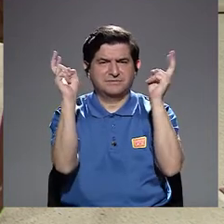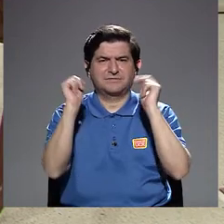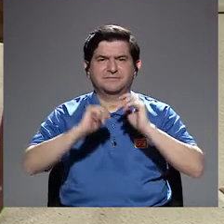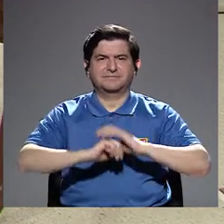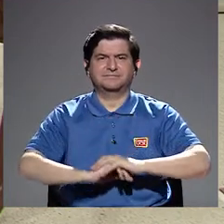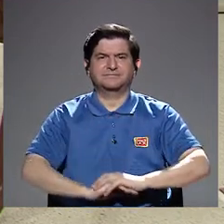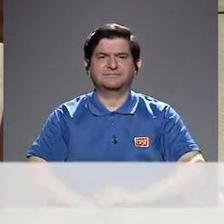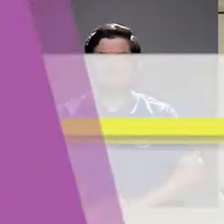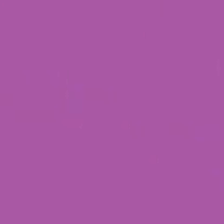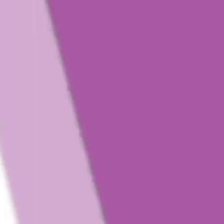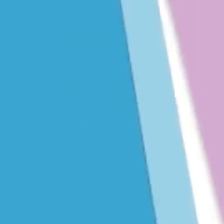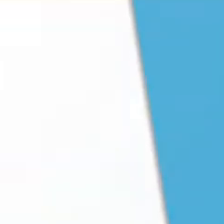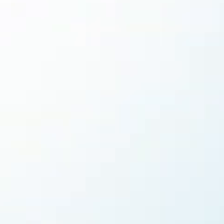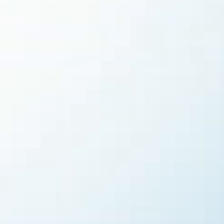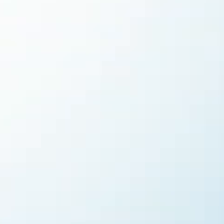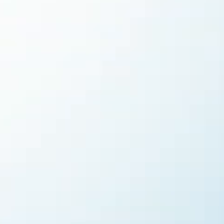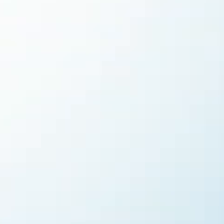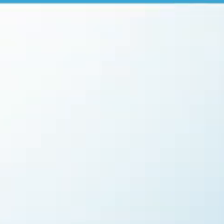tema.